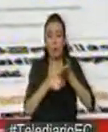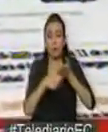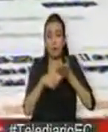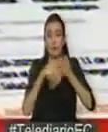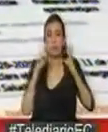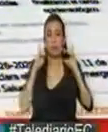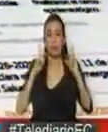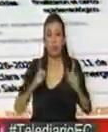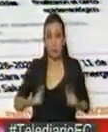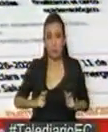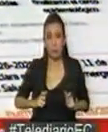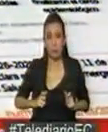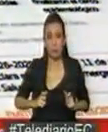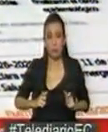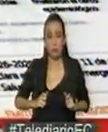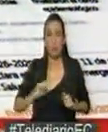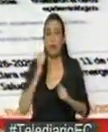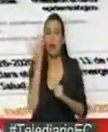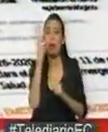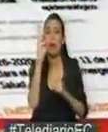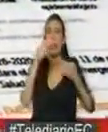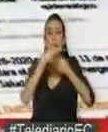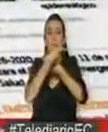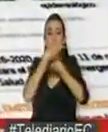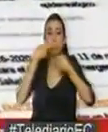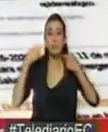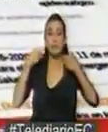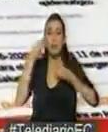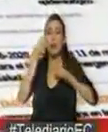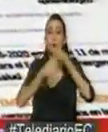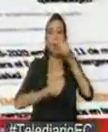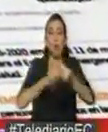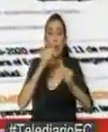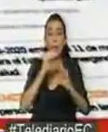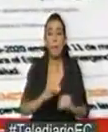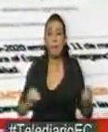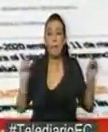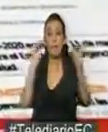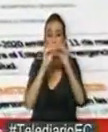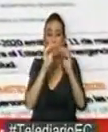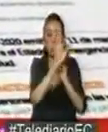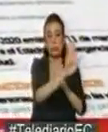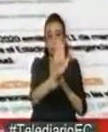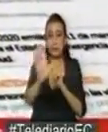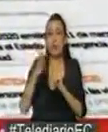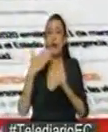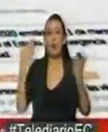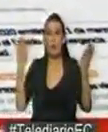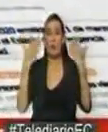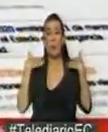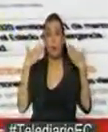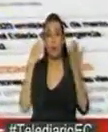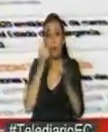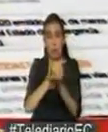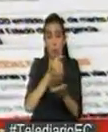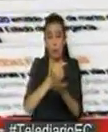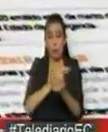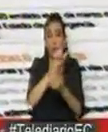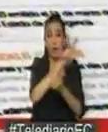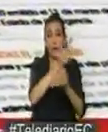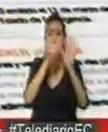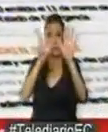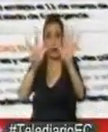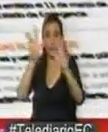lunes 16 de marzo. En el documento se detalla que la mayor cantidad de casos se registran en Guayas con 38 confirmados.